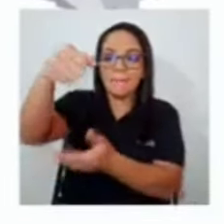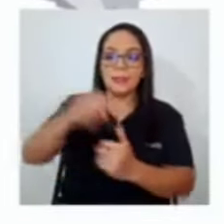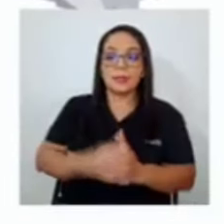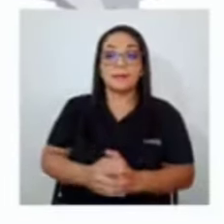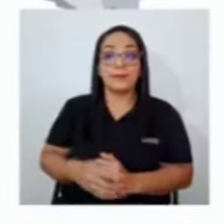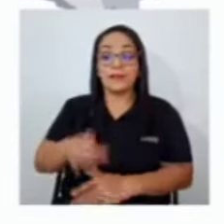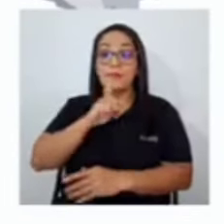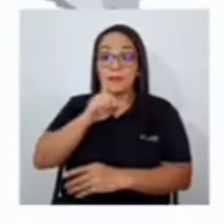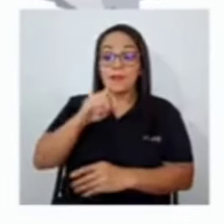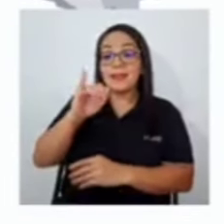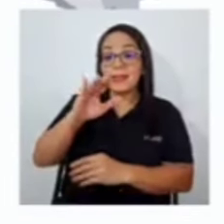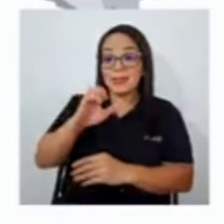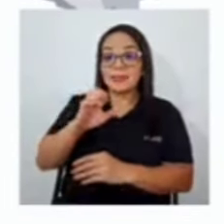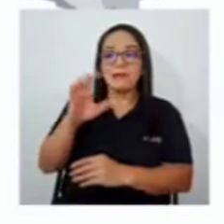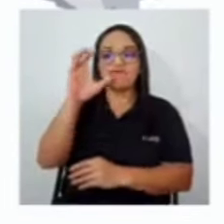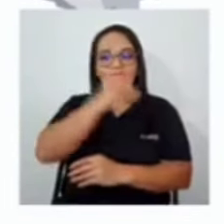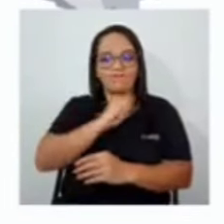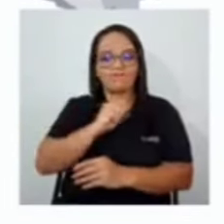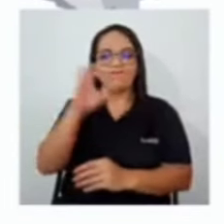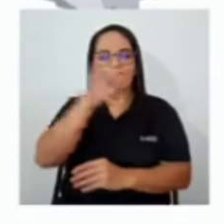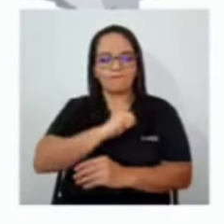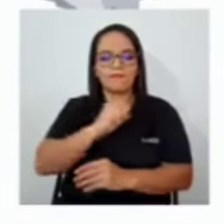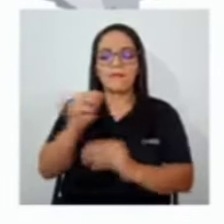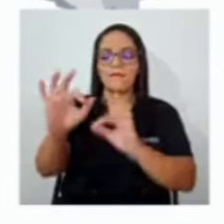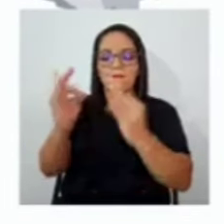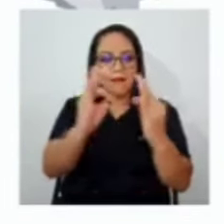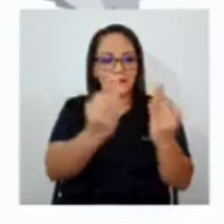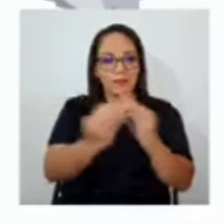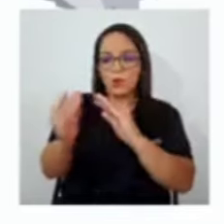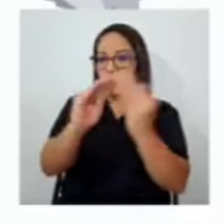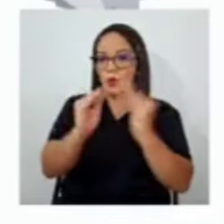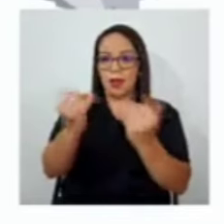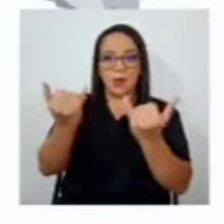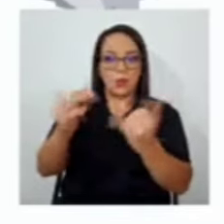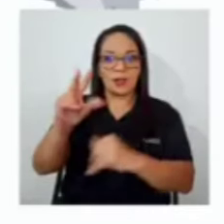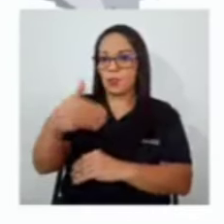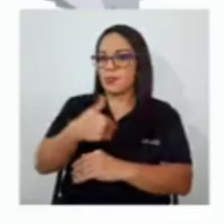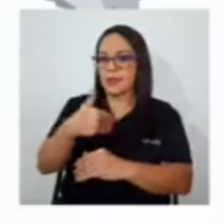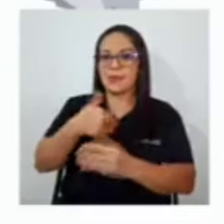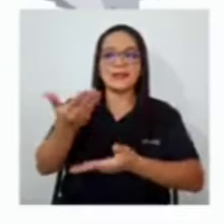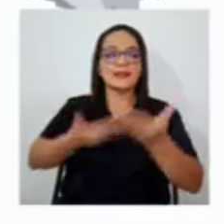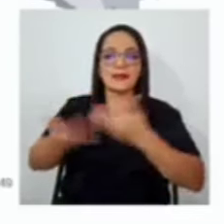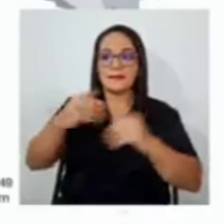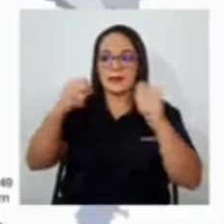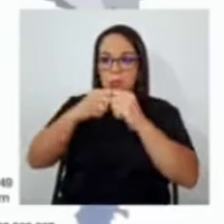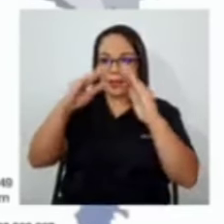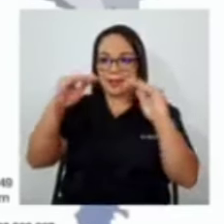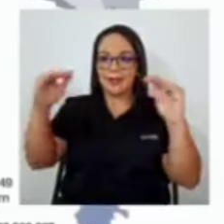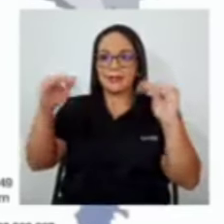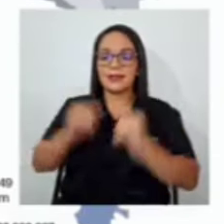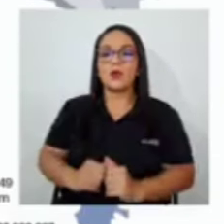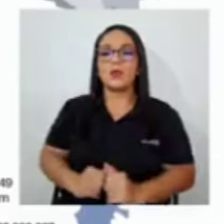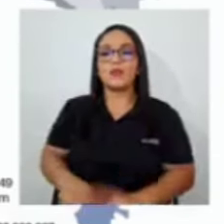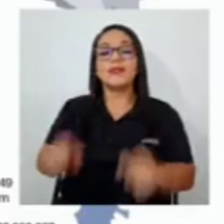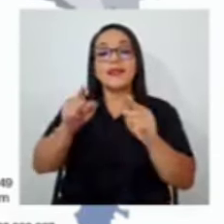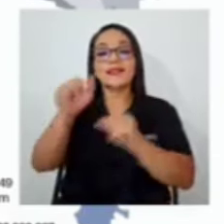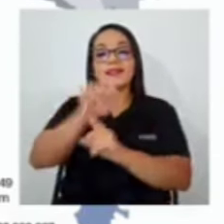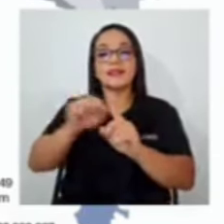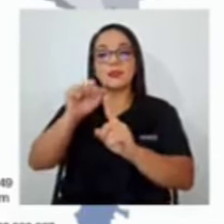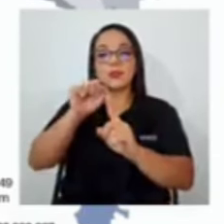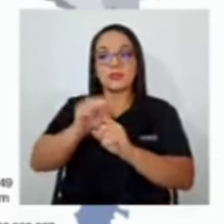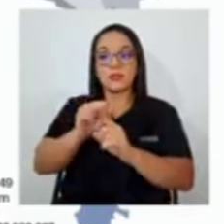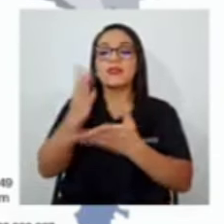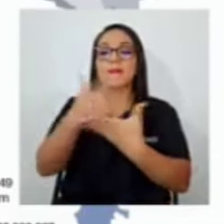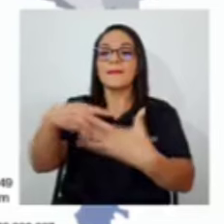identificado familias en comunidades que hoy no cuentan con el servicio eléctrico. Estos casos pasan a formar